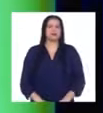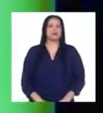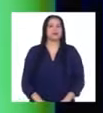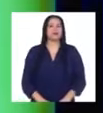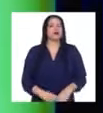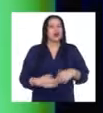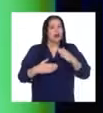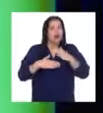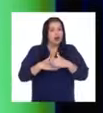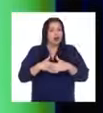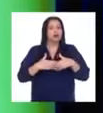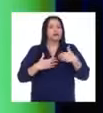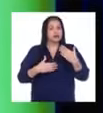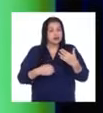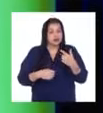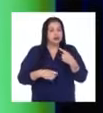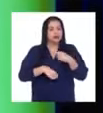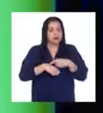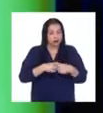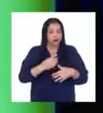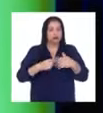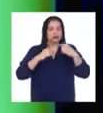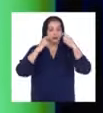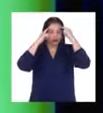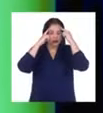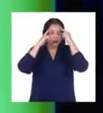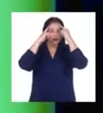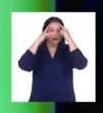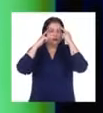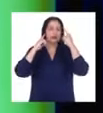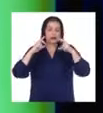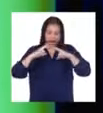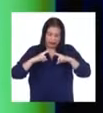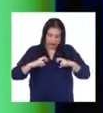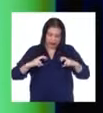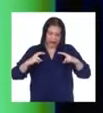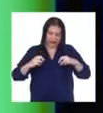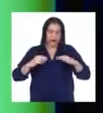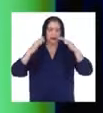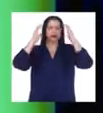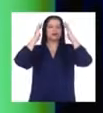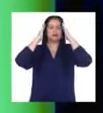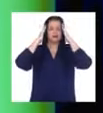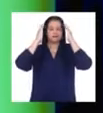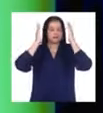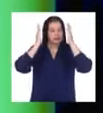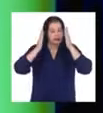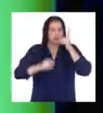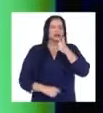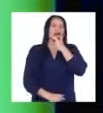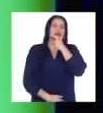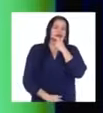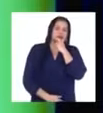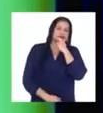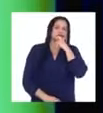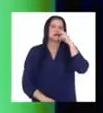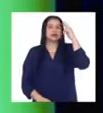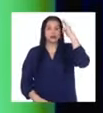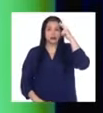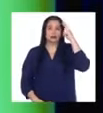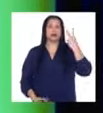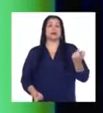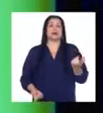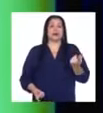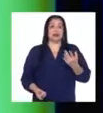Y después, con el tiempo, uno va pensando y analizando con la cabeza más fría. No fue